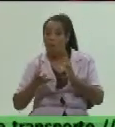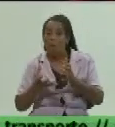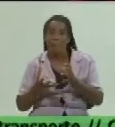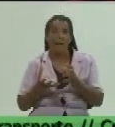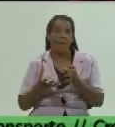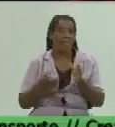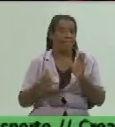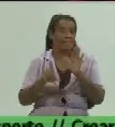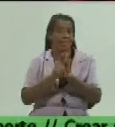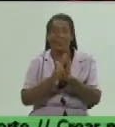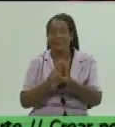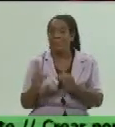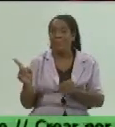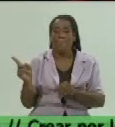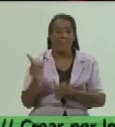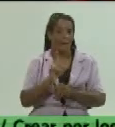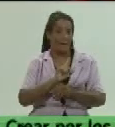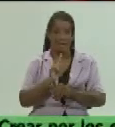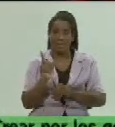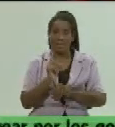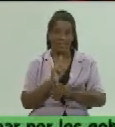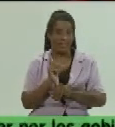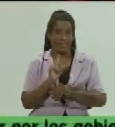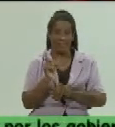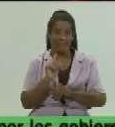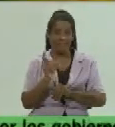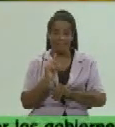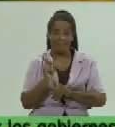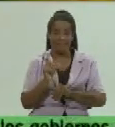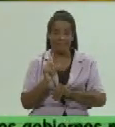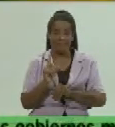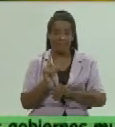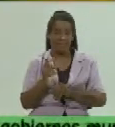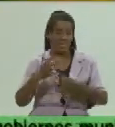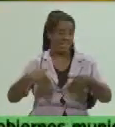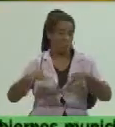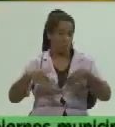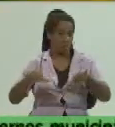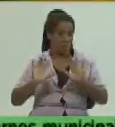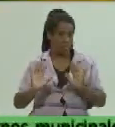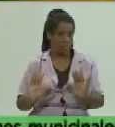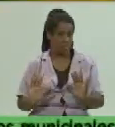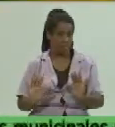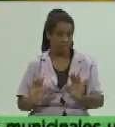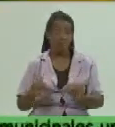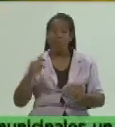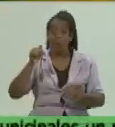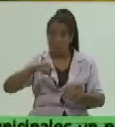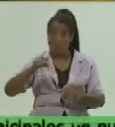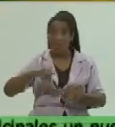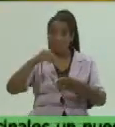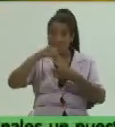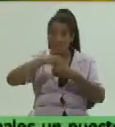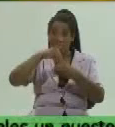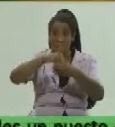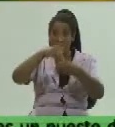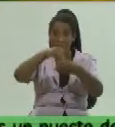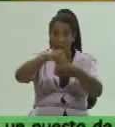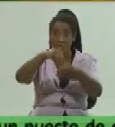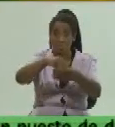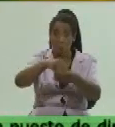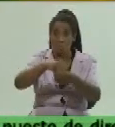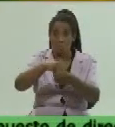establecido para que no no haya ningún tipo de situación hoy se está sembrando hoy se están desarrollando los pueblos